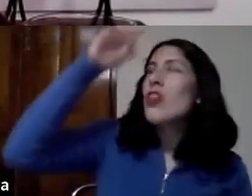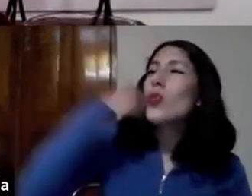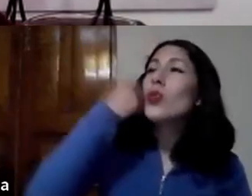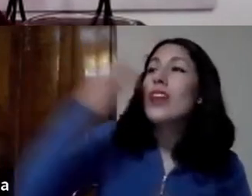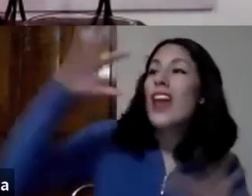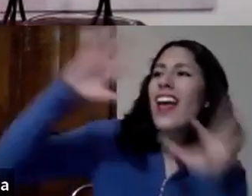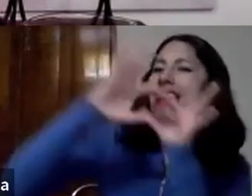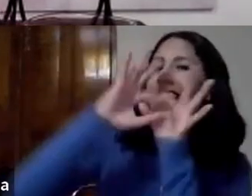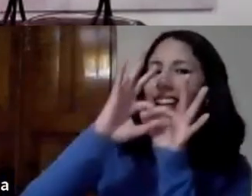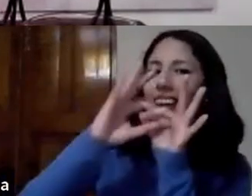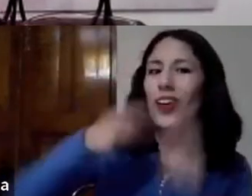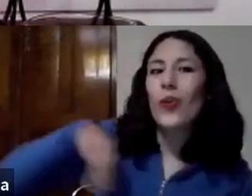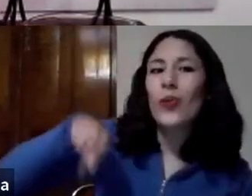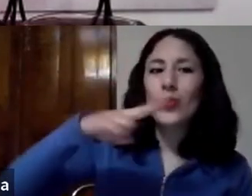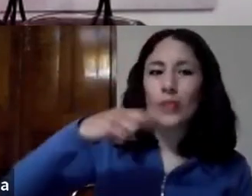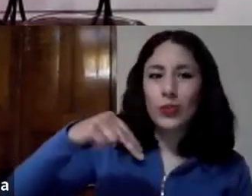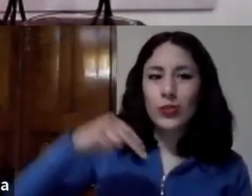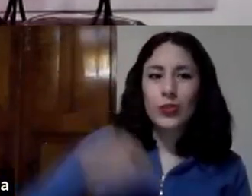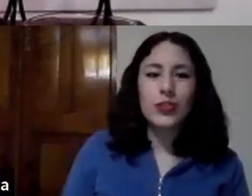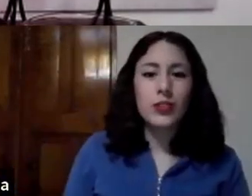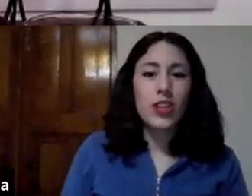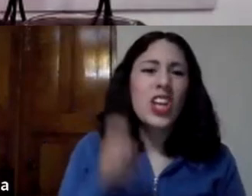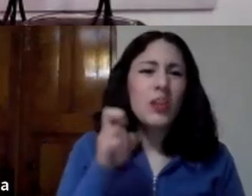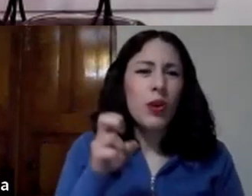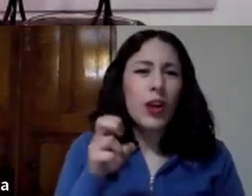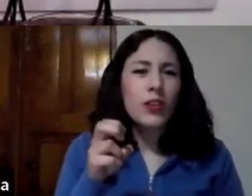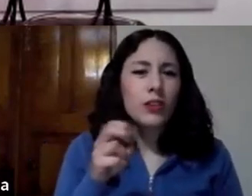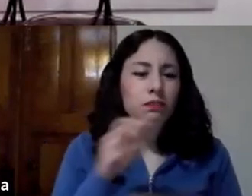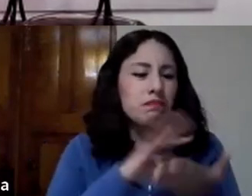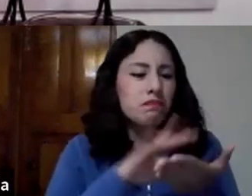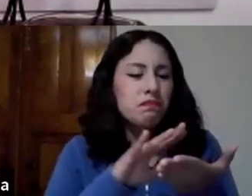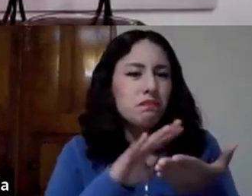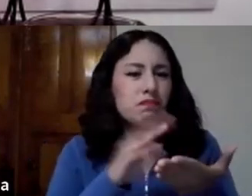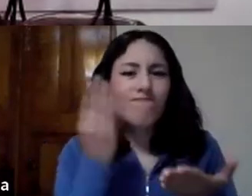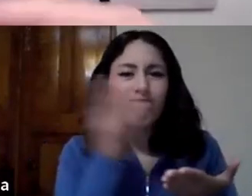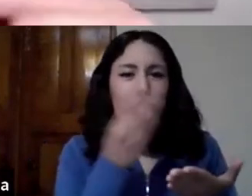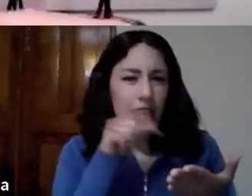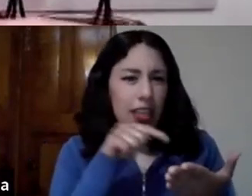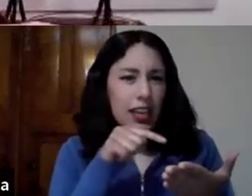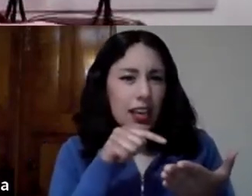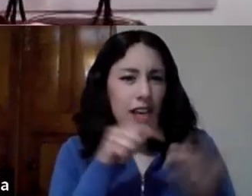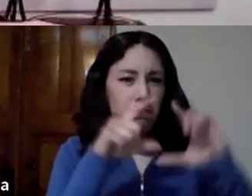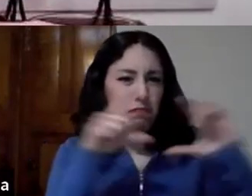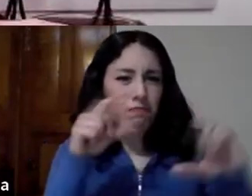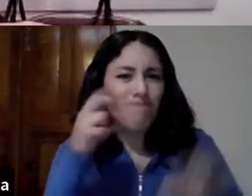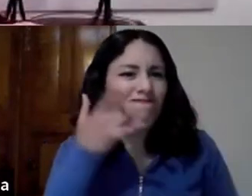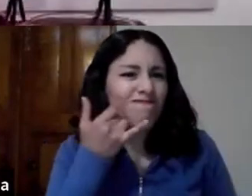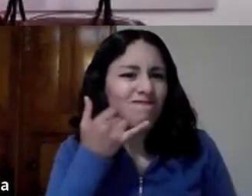y por eso es una cita bíblica rara porque Dios le está hablando a Abraham en términos que él entiende